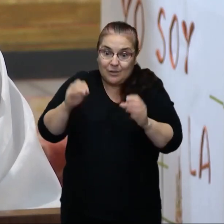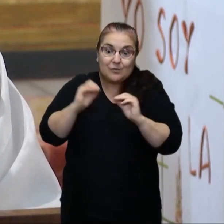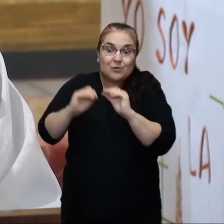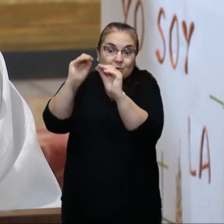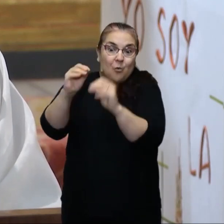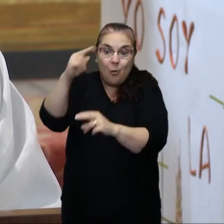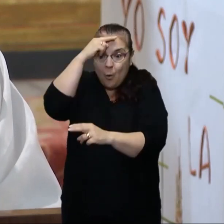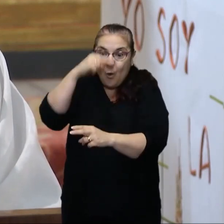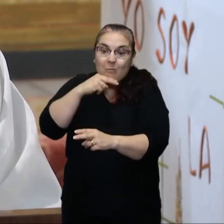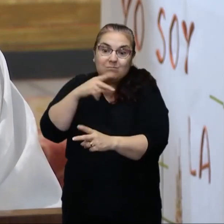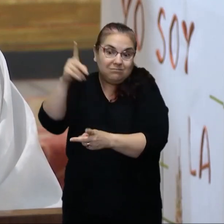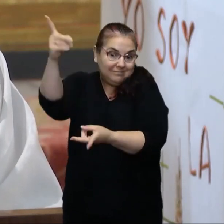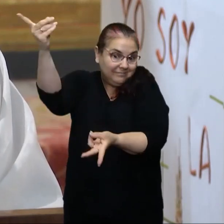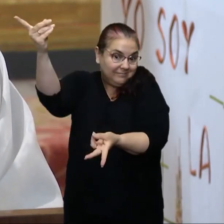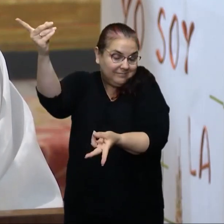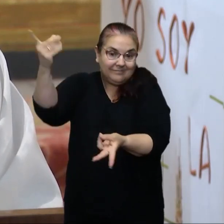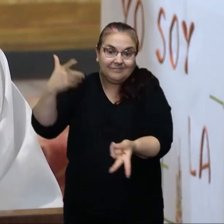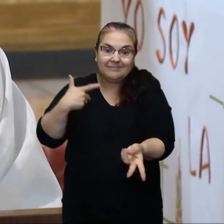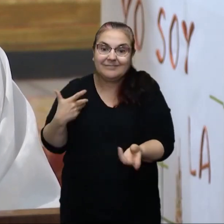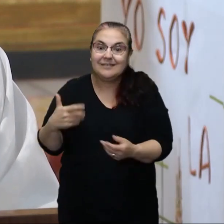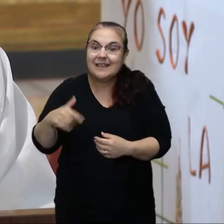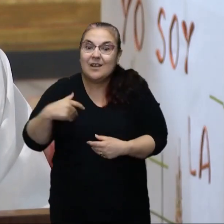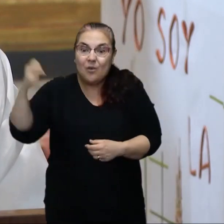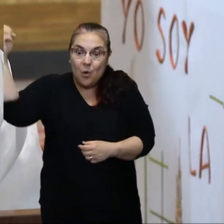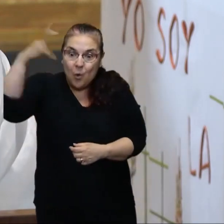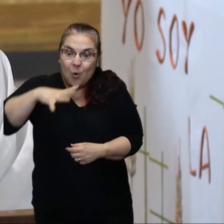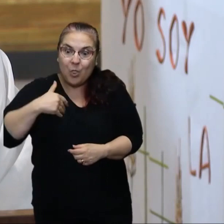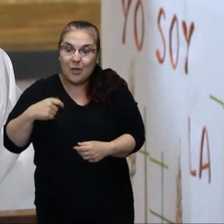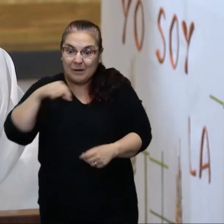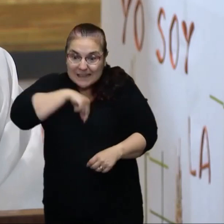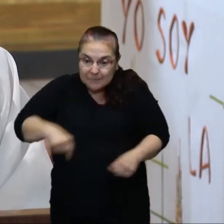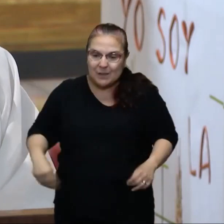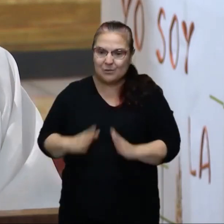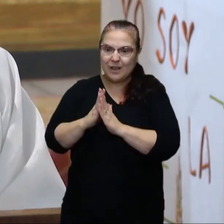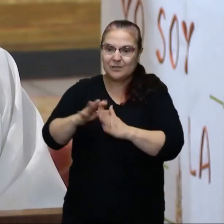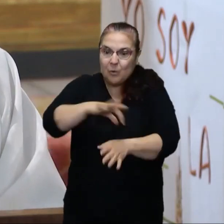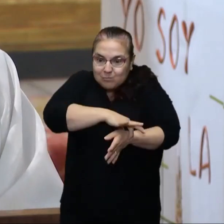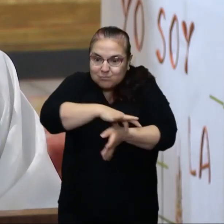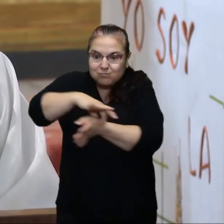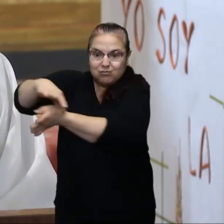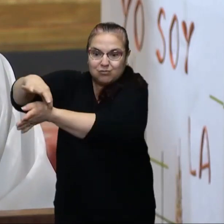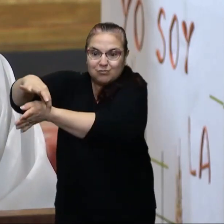Yo sigo las luces que me da el Espíritu Santo, que es el que me lleva. Siempre.